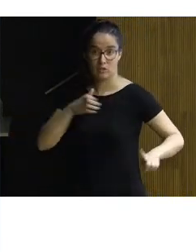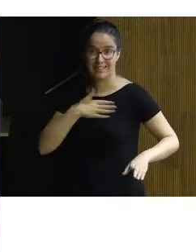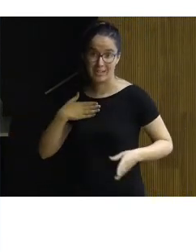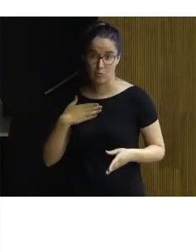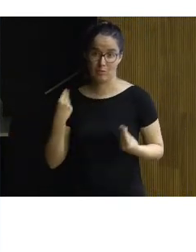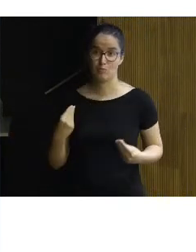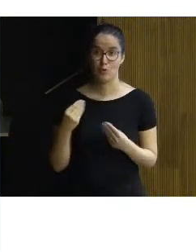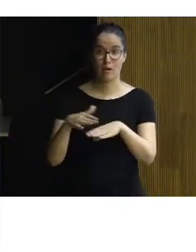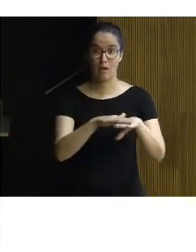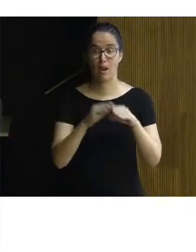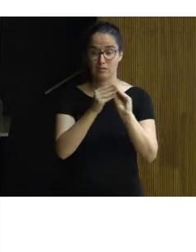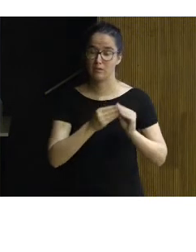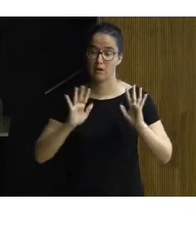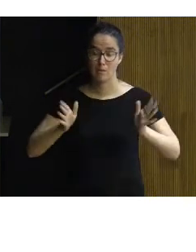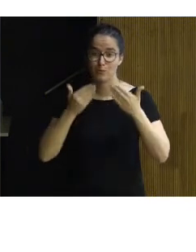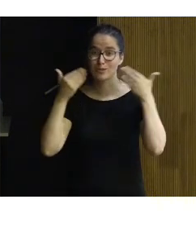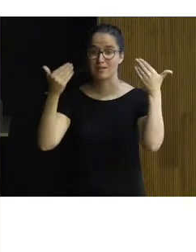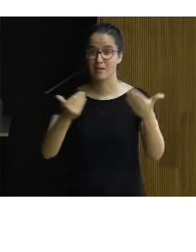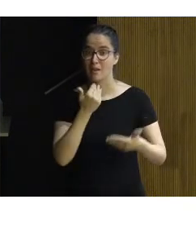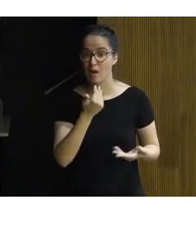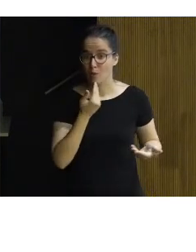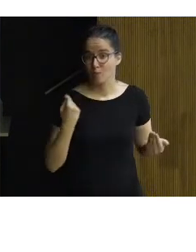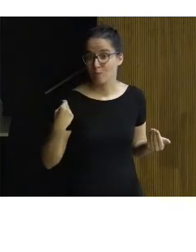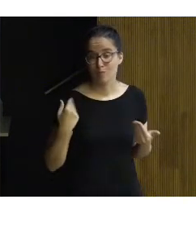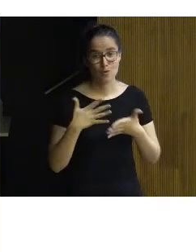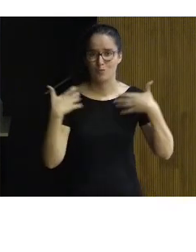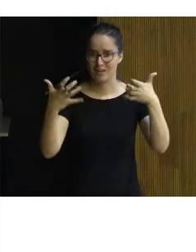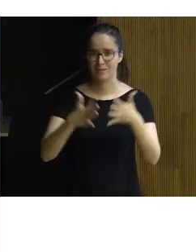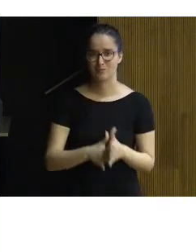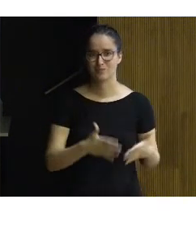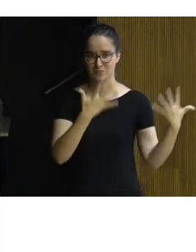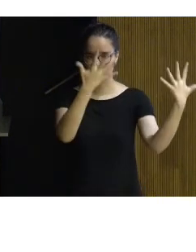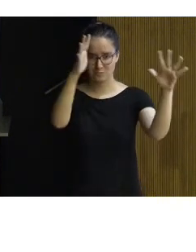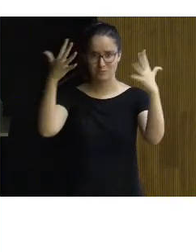estándar y nada más muchas gracias cualquier cosa pues estoy a vuestra disposición